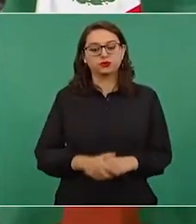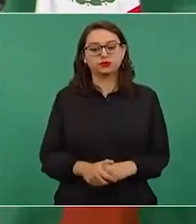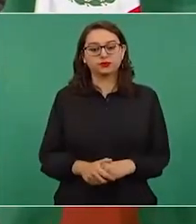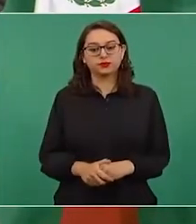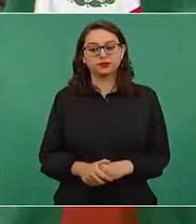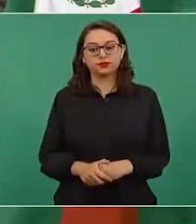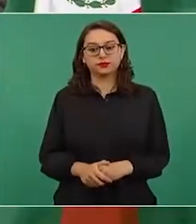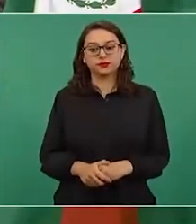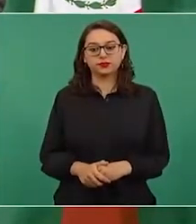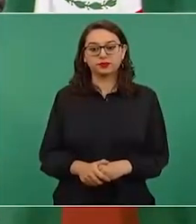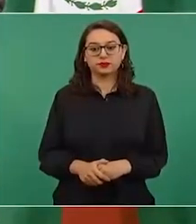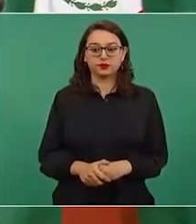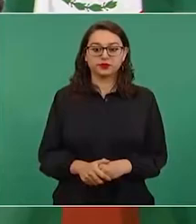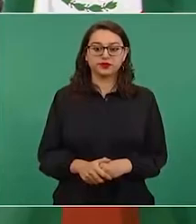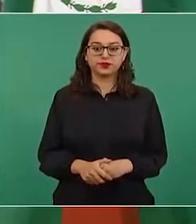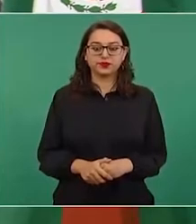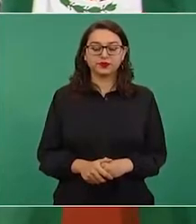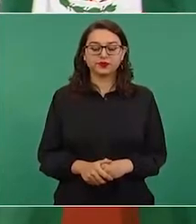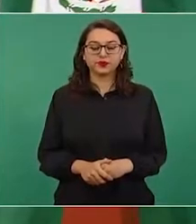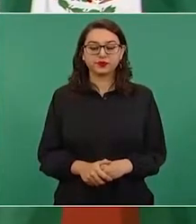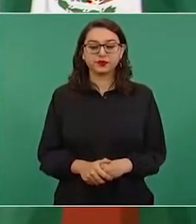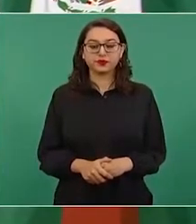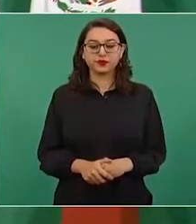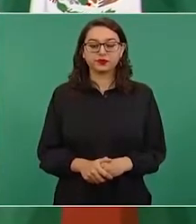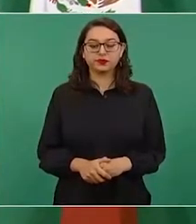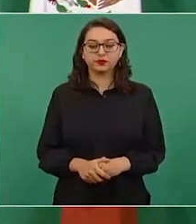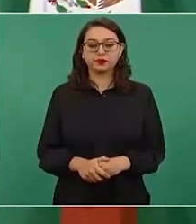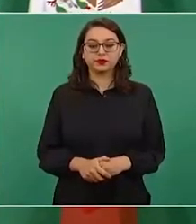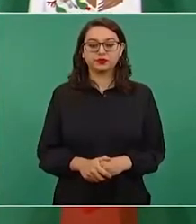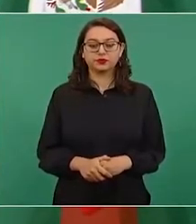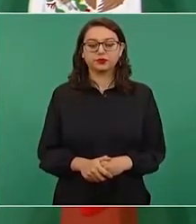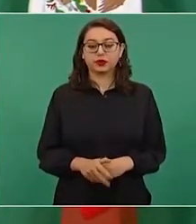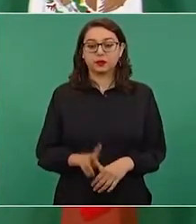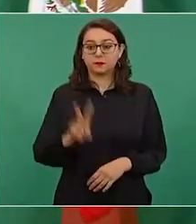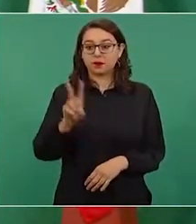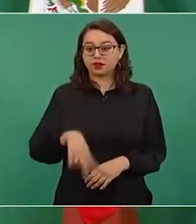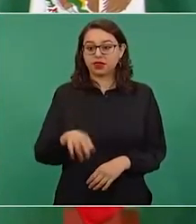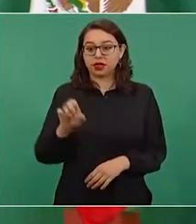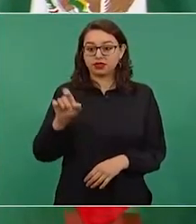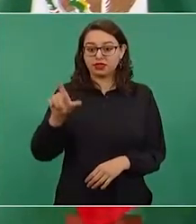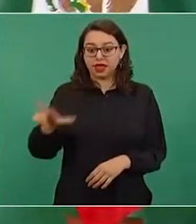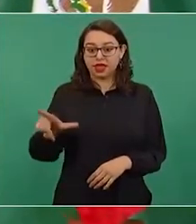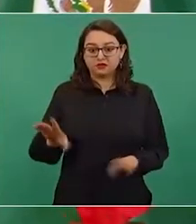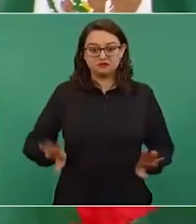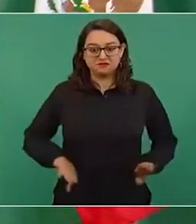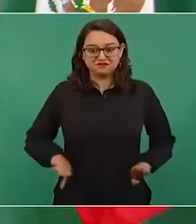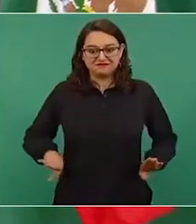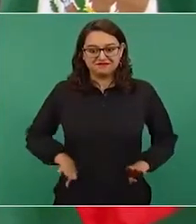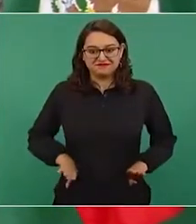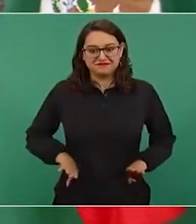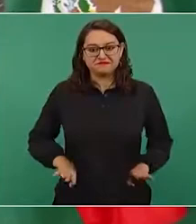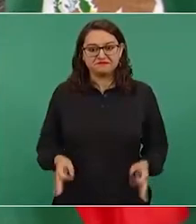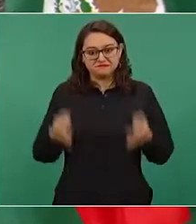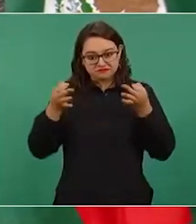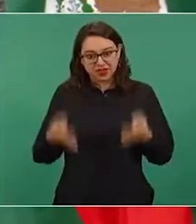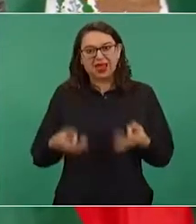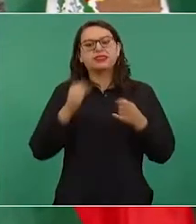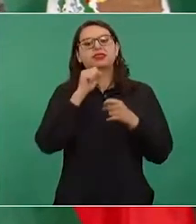repito, íntegra y ya mayor